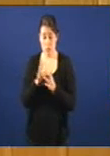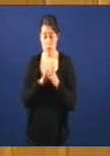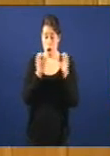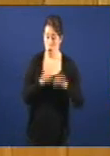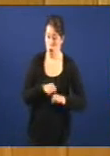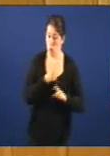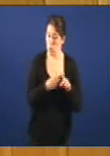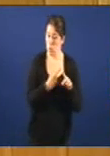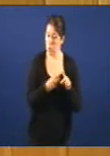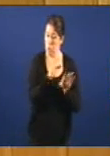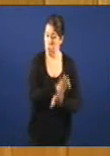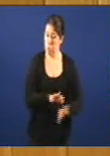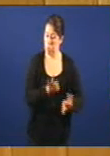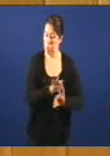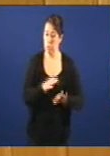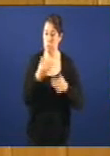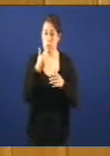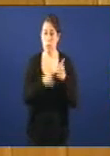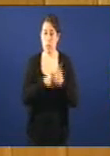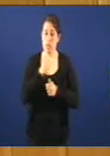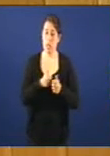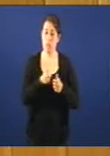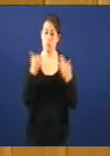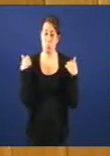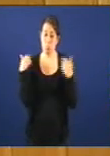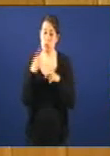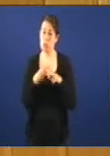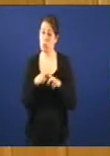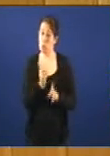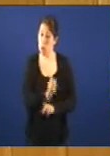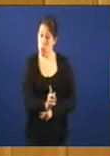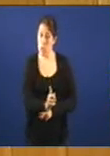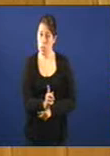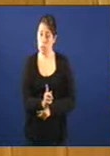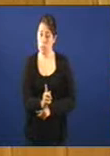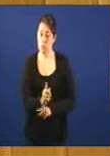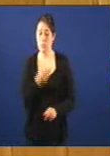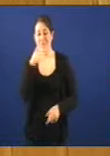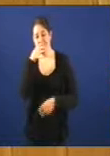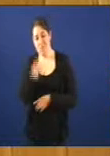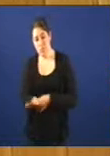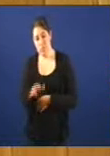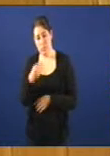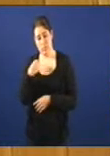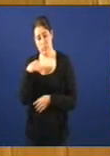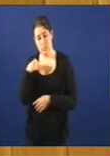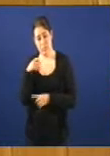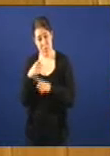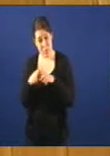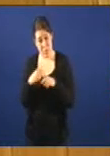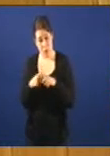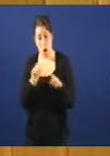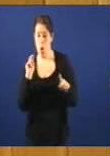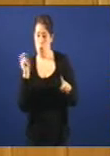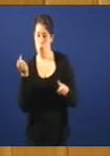nin é de competencia da xunta. Vostede acusa a este goberno dunha actuación que corresponde a outro